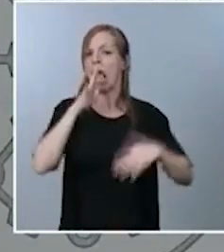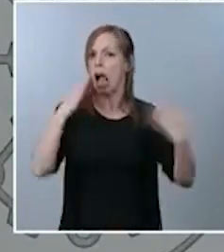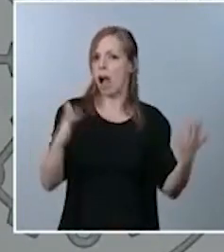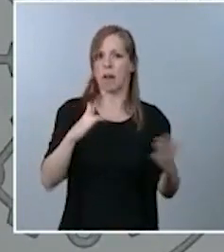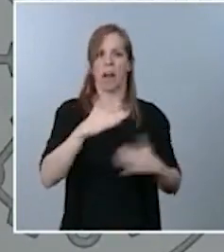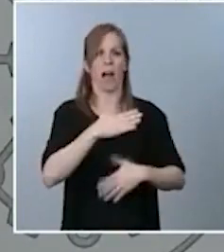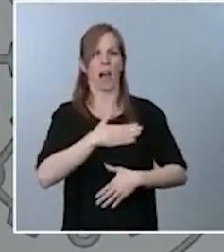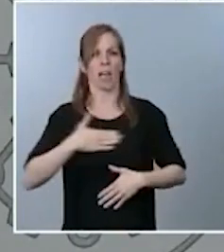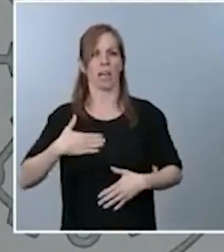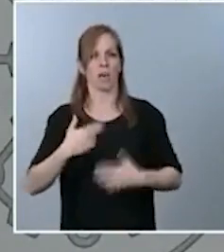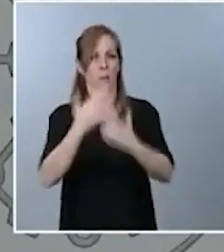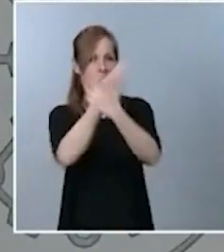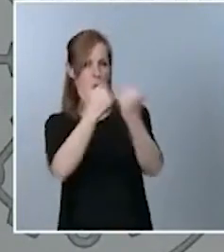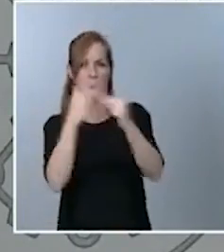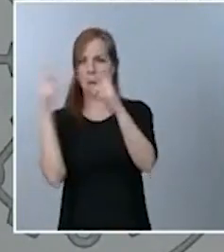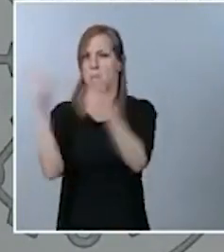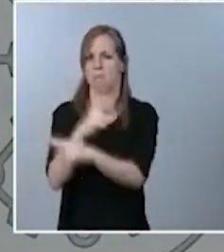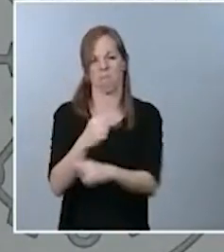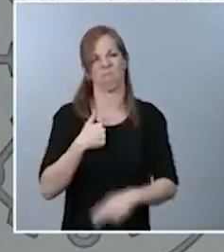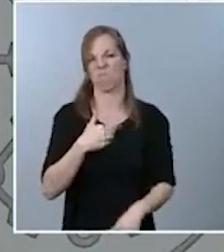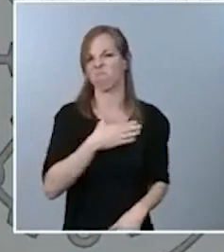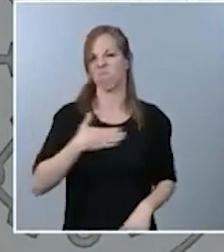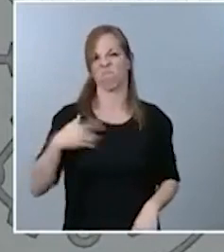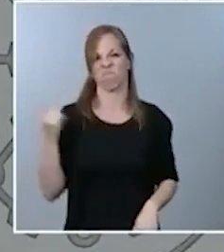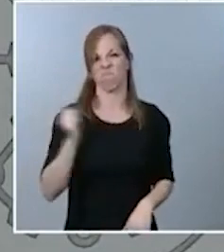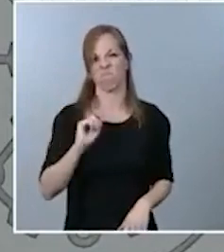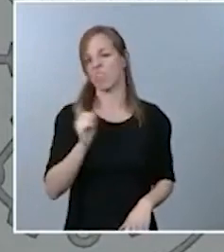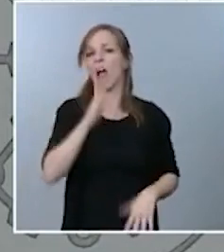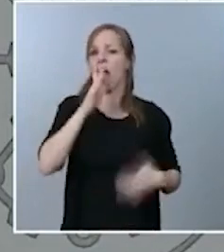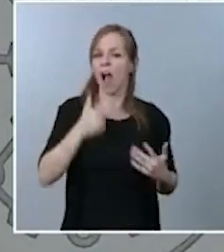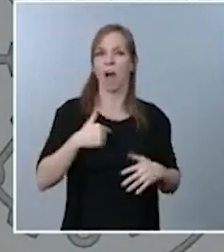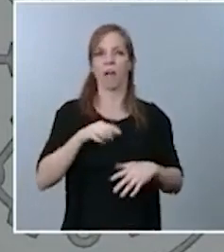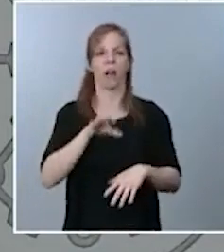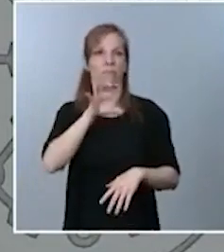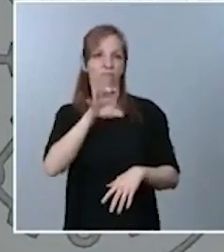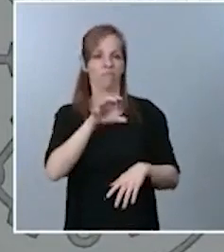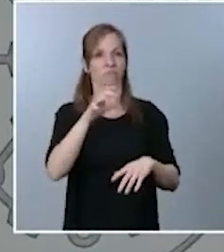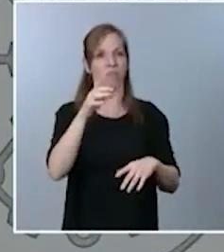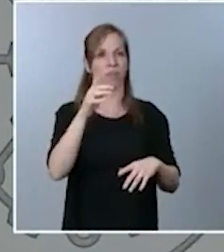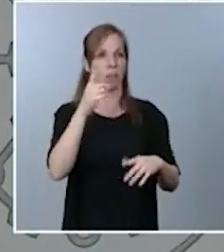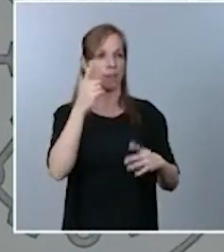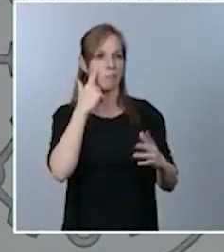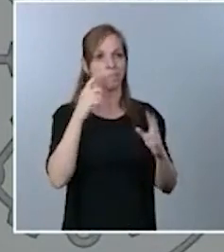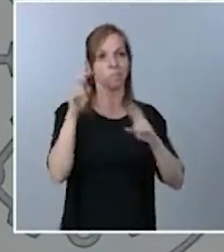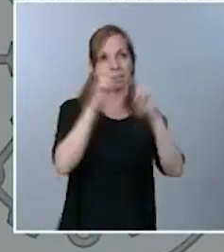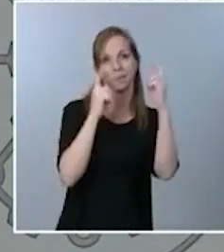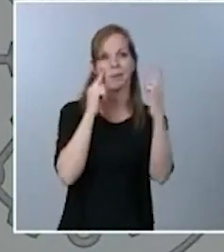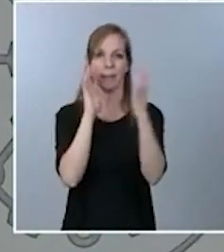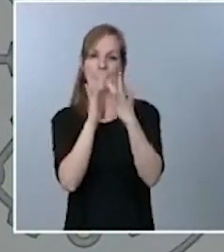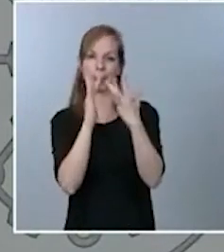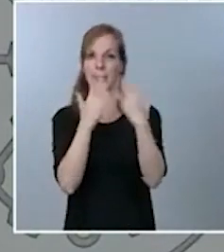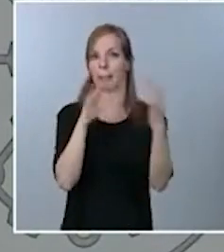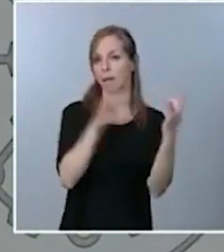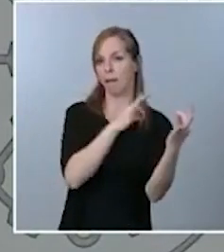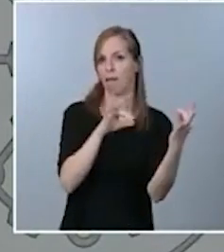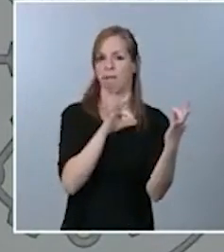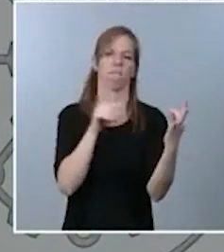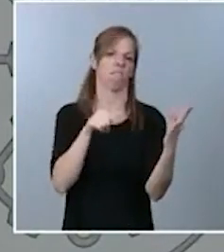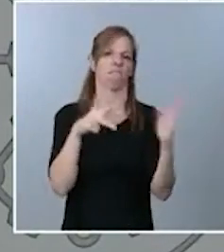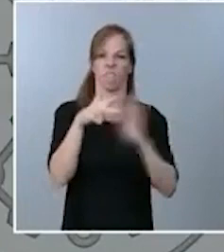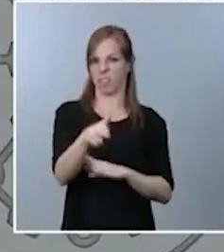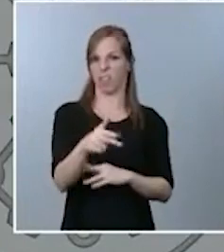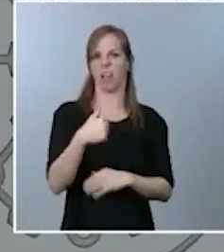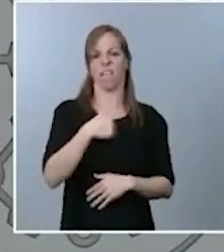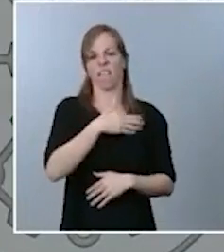creemos que este país en este momento tenga que estar más pendiente de con quién, del qué y eso es lo que estamos intentando trasladar al